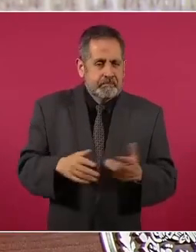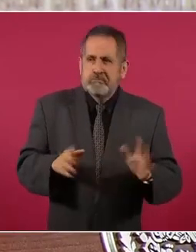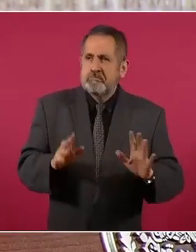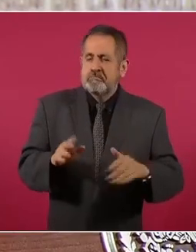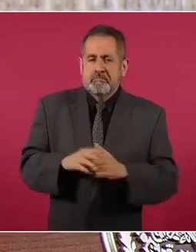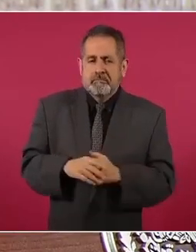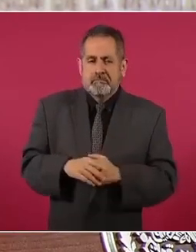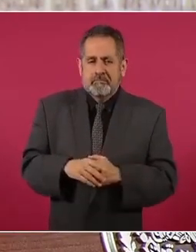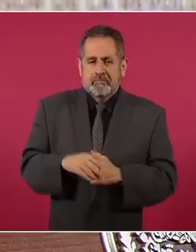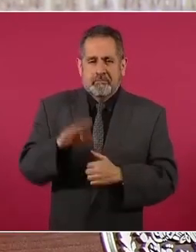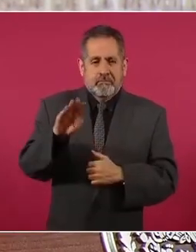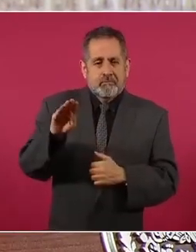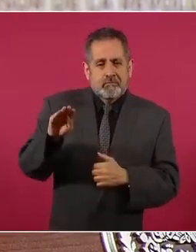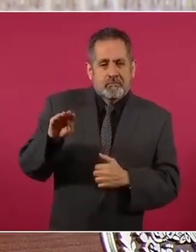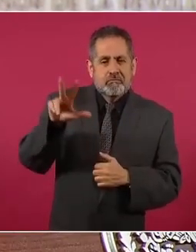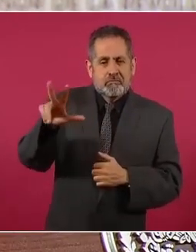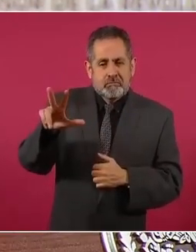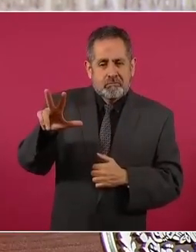¿De 98?